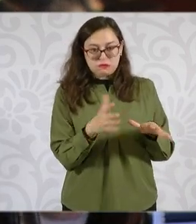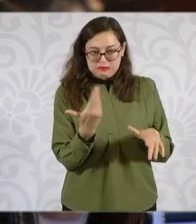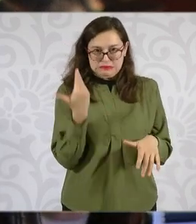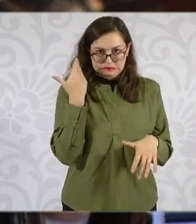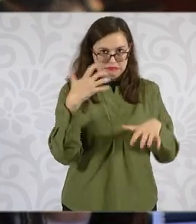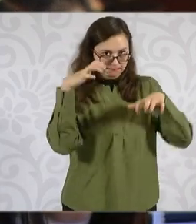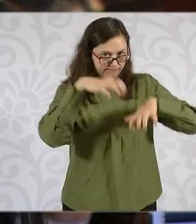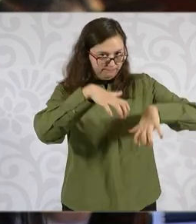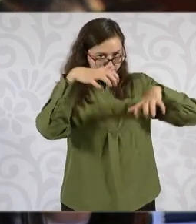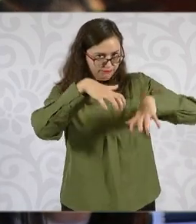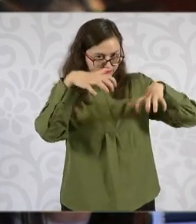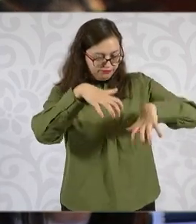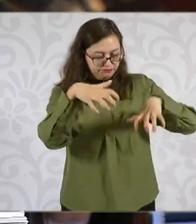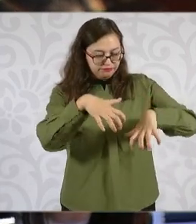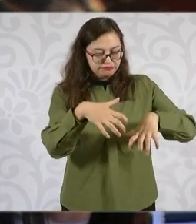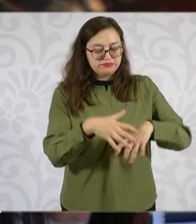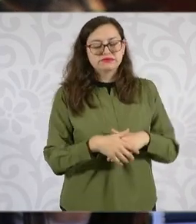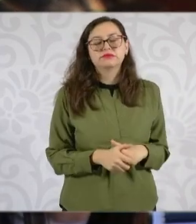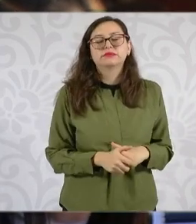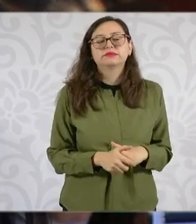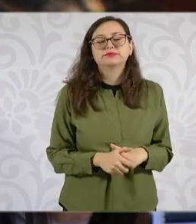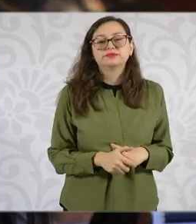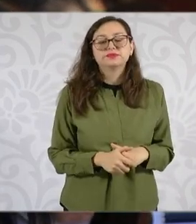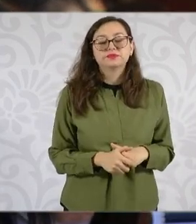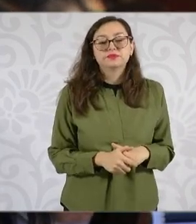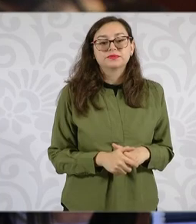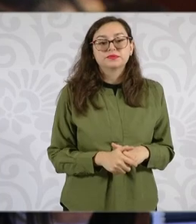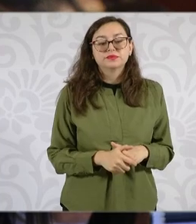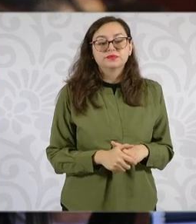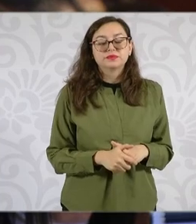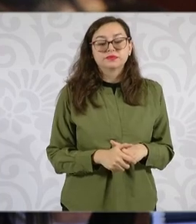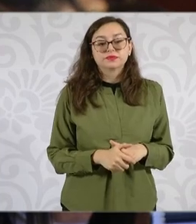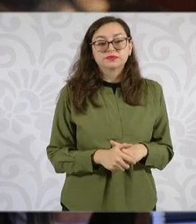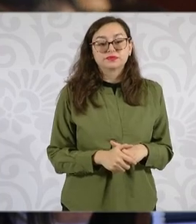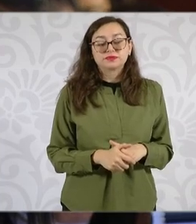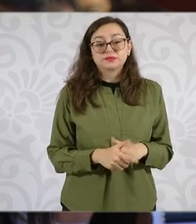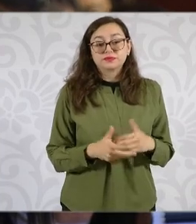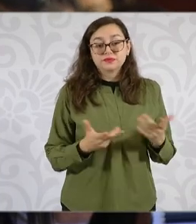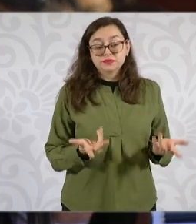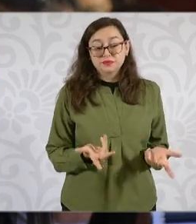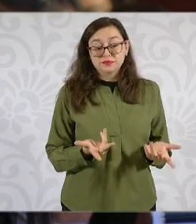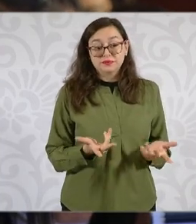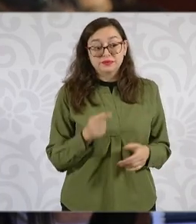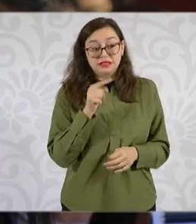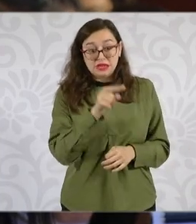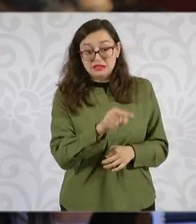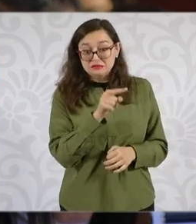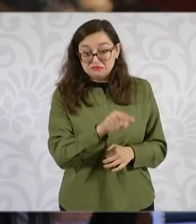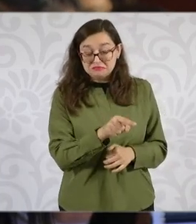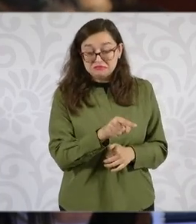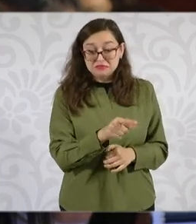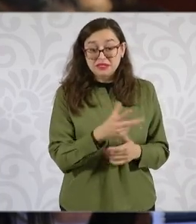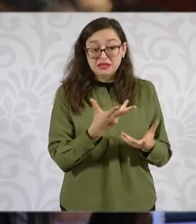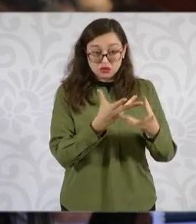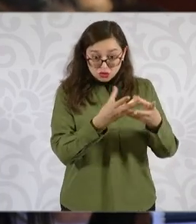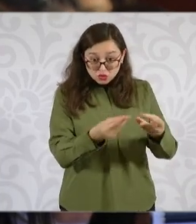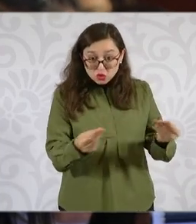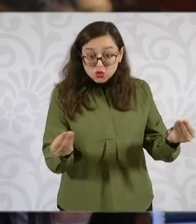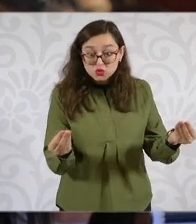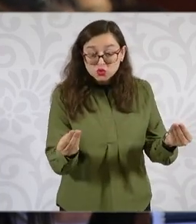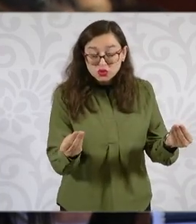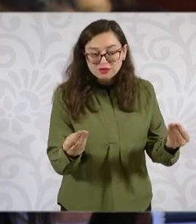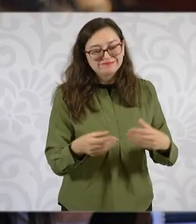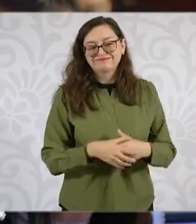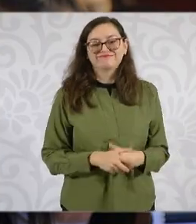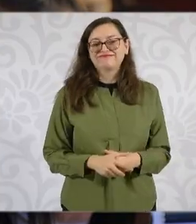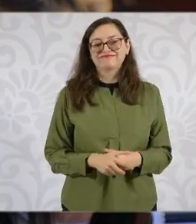pasadas épocas, en estas épocas de lluvia, en pasadas semanas, decían que ahí iba a ser imposible el tema estructural,